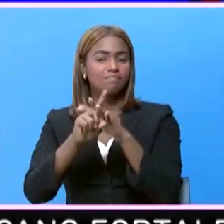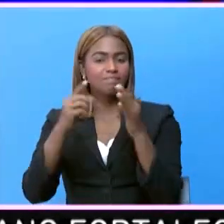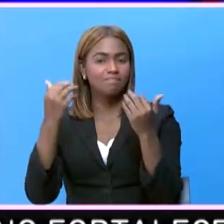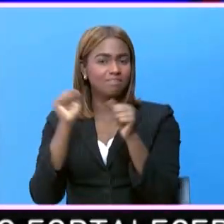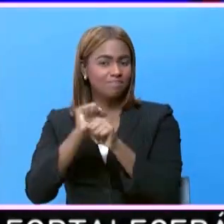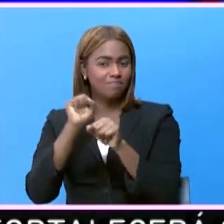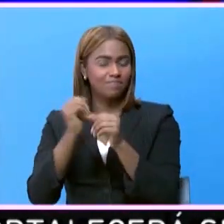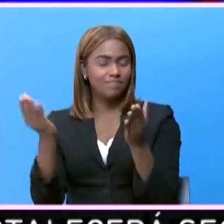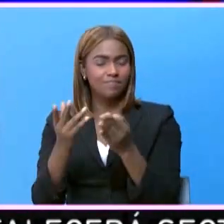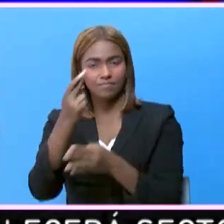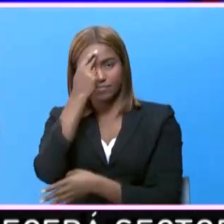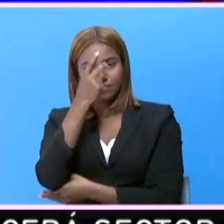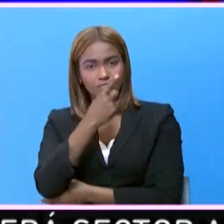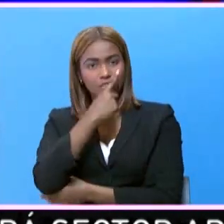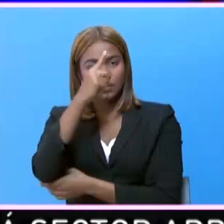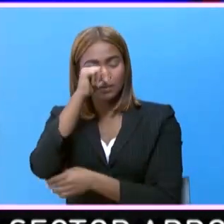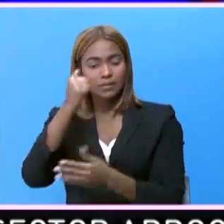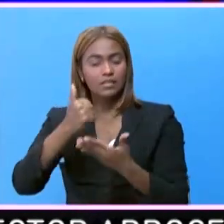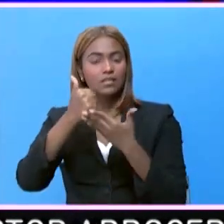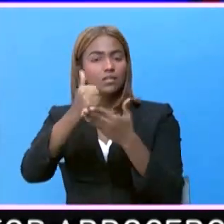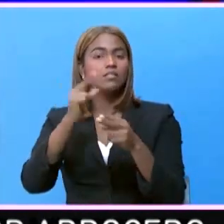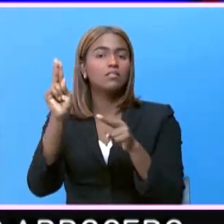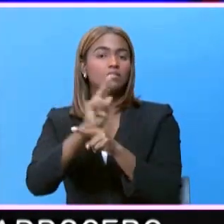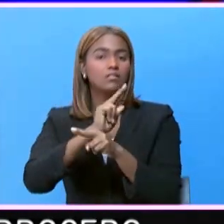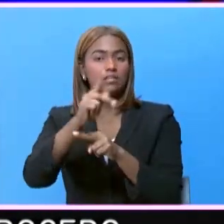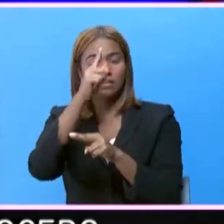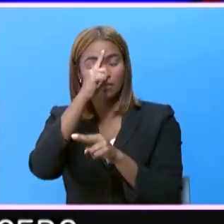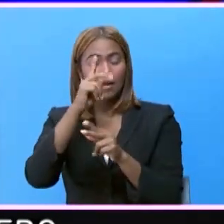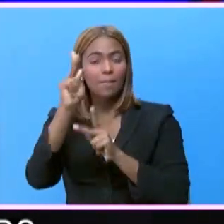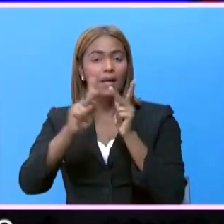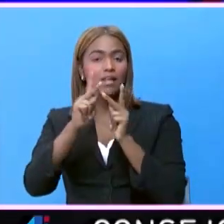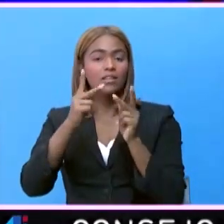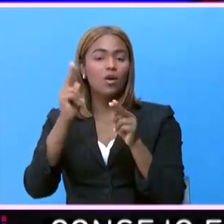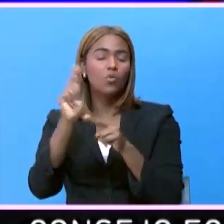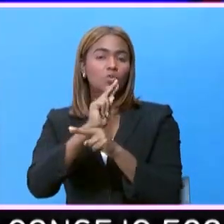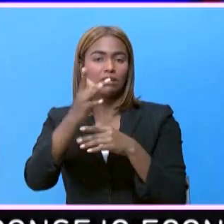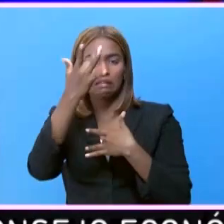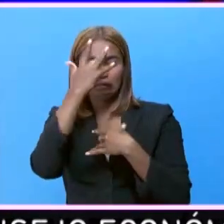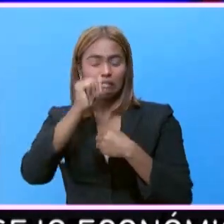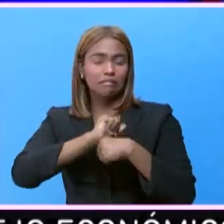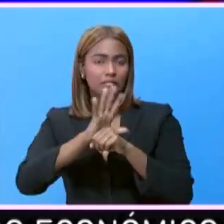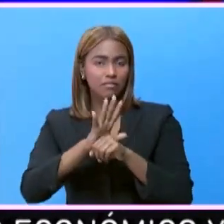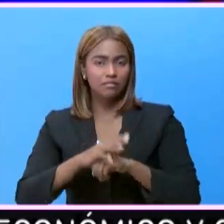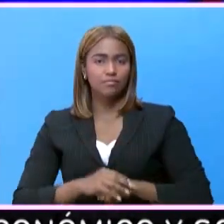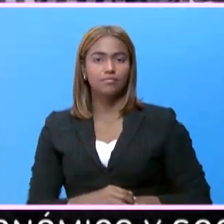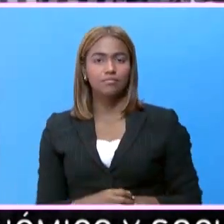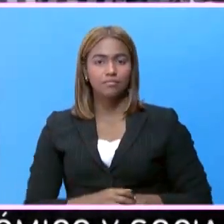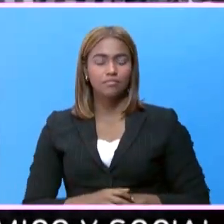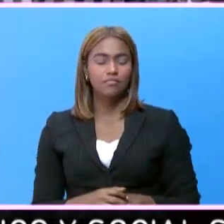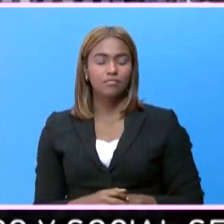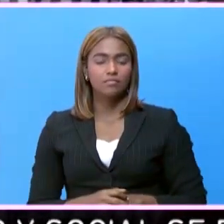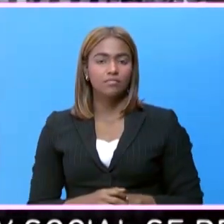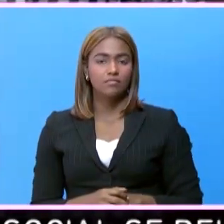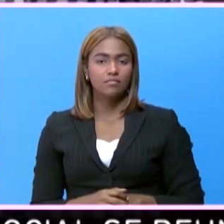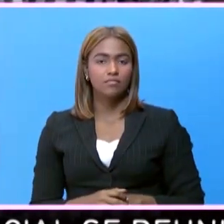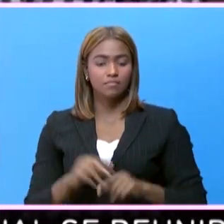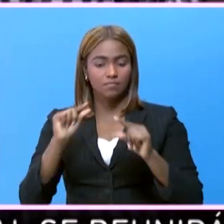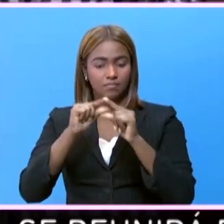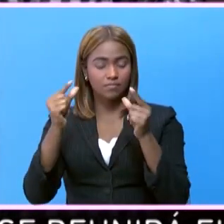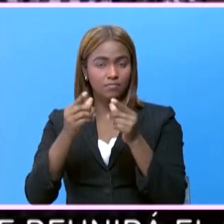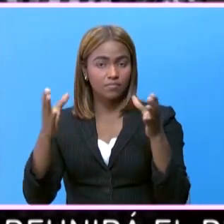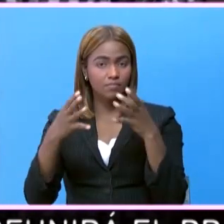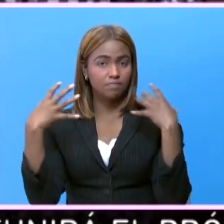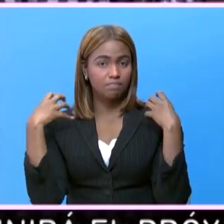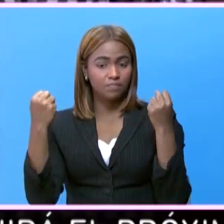en la República Dominicana para ser utilizados en pacientes con COVID-19. El Gabinete de